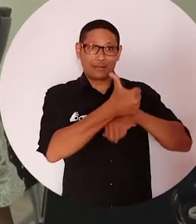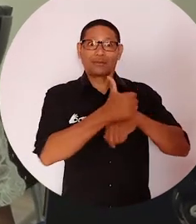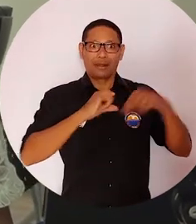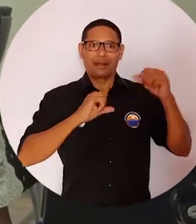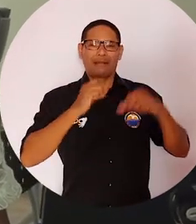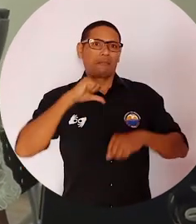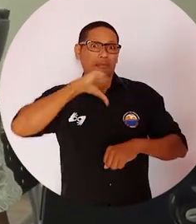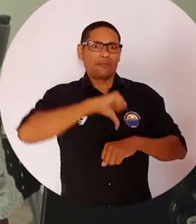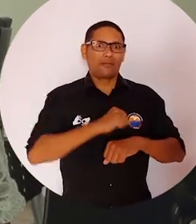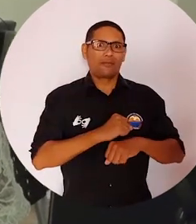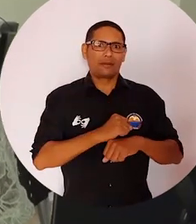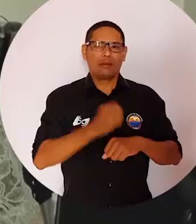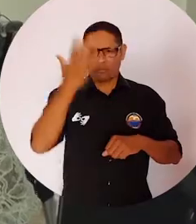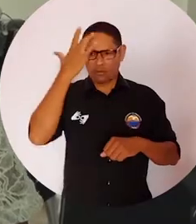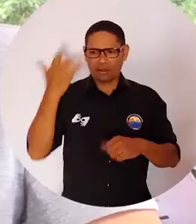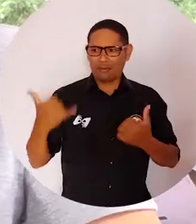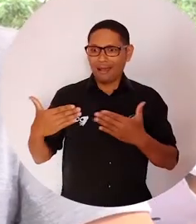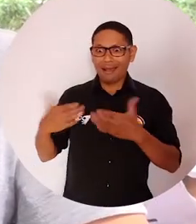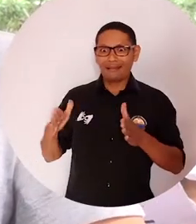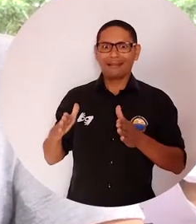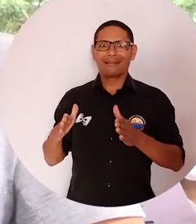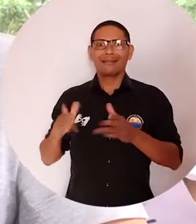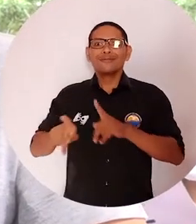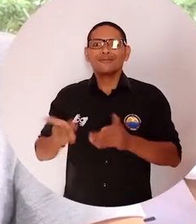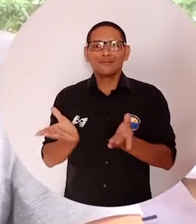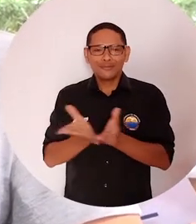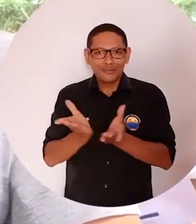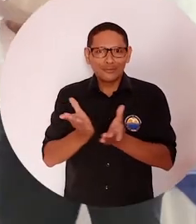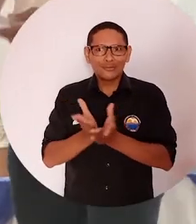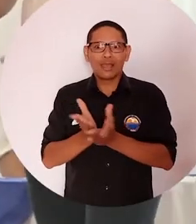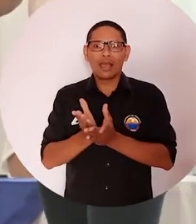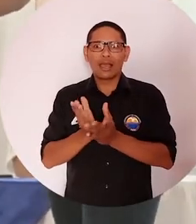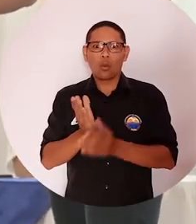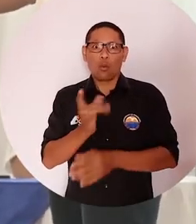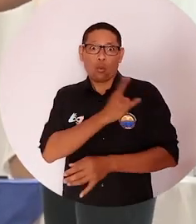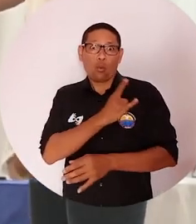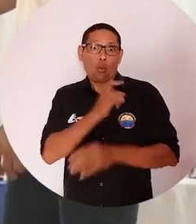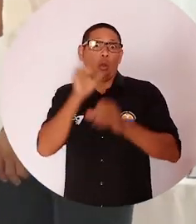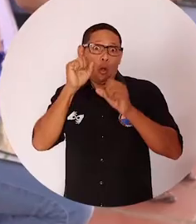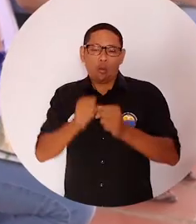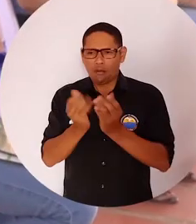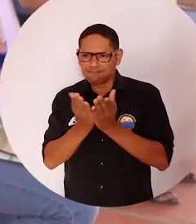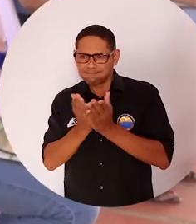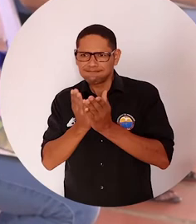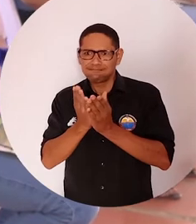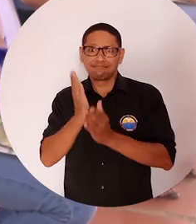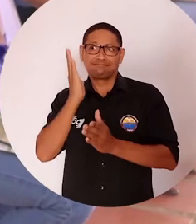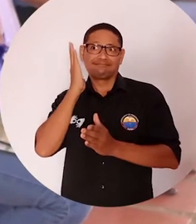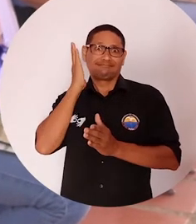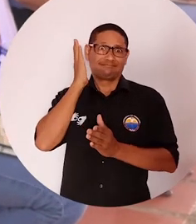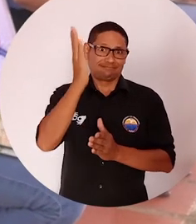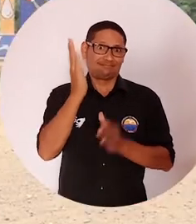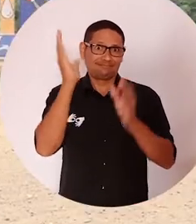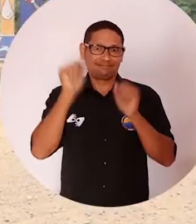abre las puertas a los estudiantes para que ellos puedan ingresar a la universidad y de aquí a mañana pues convertirse en